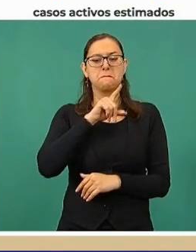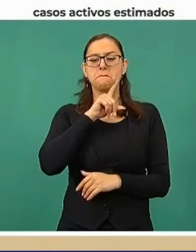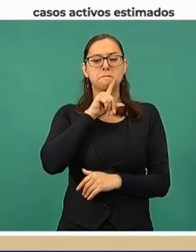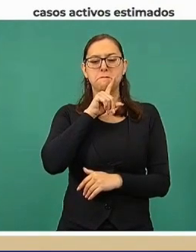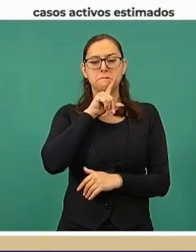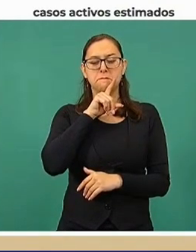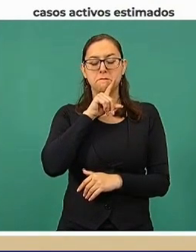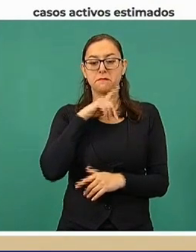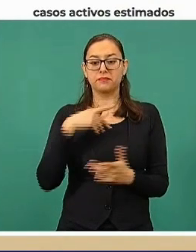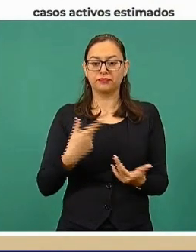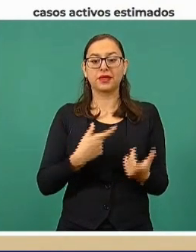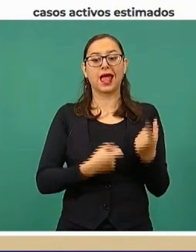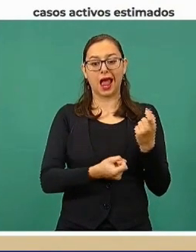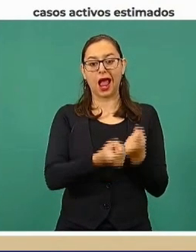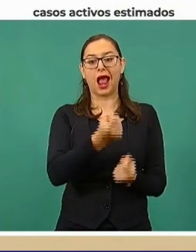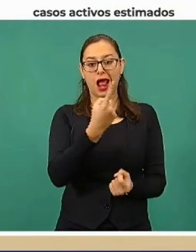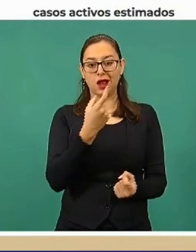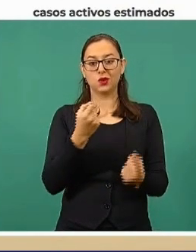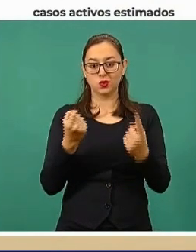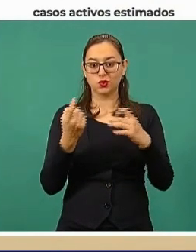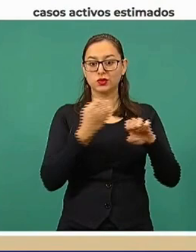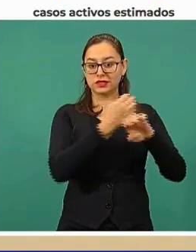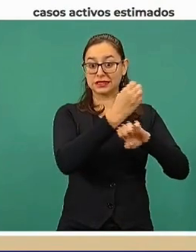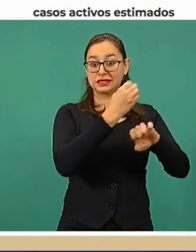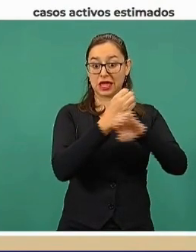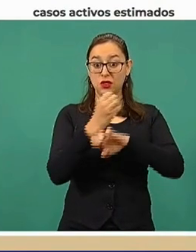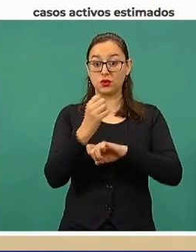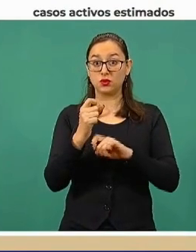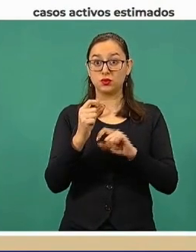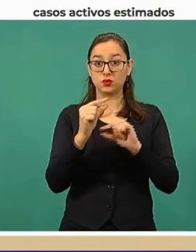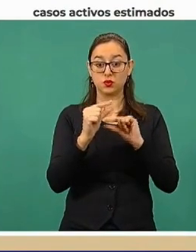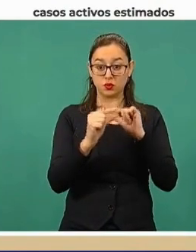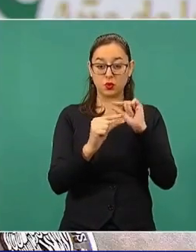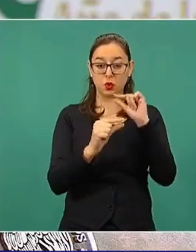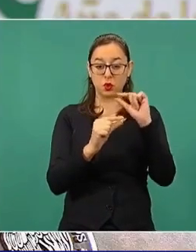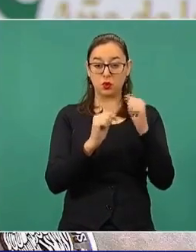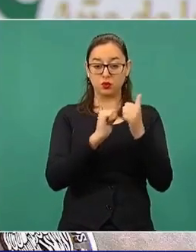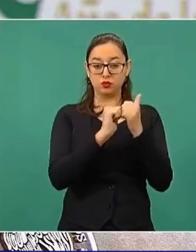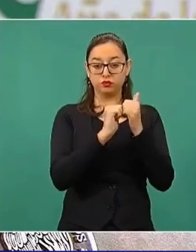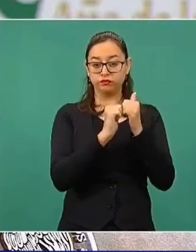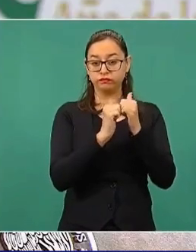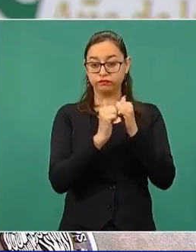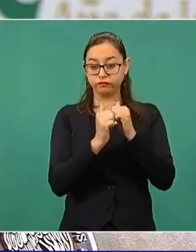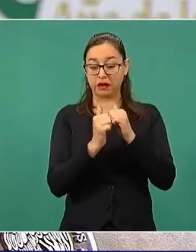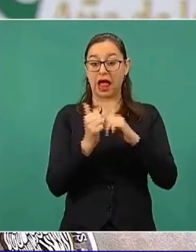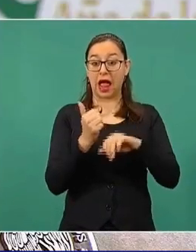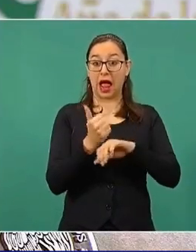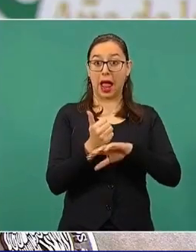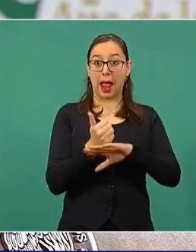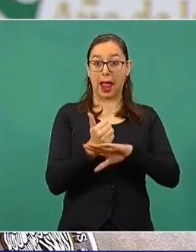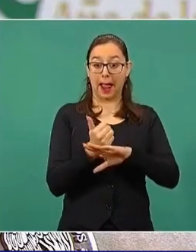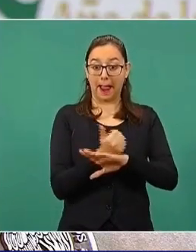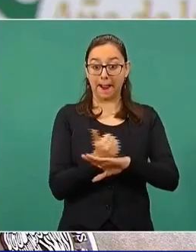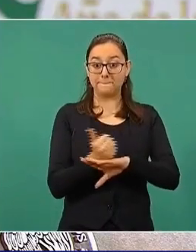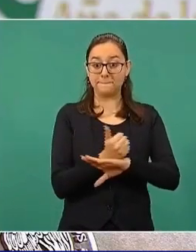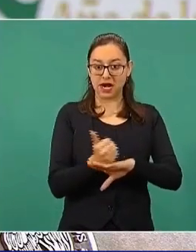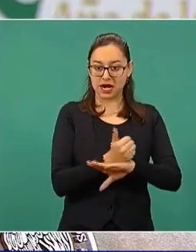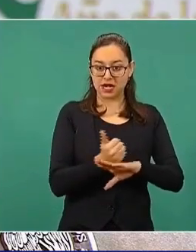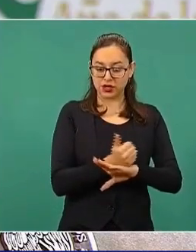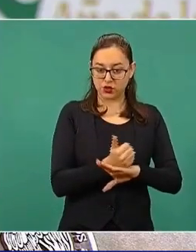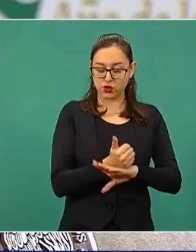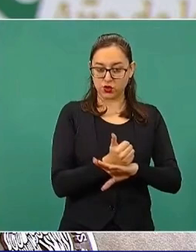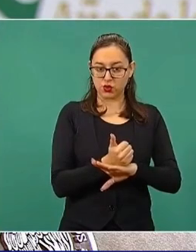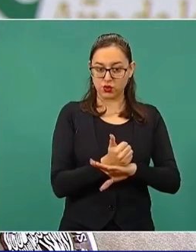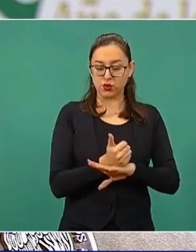federativas que, como saben ustedes, pasaron a semáforo amarillo, hay cierta tendencia a la alza, particularmente en la zona norte del